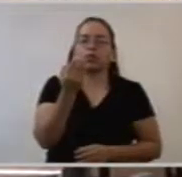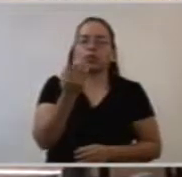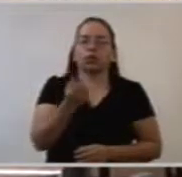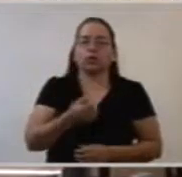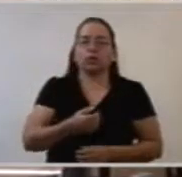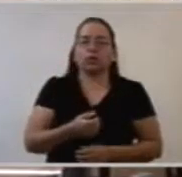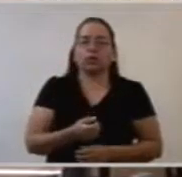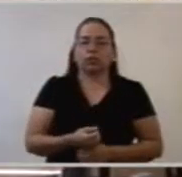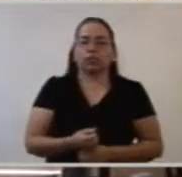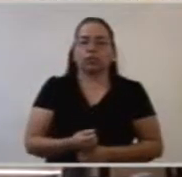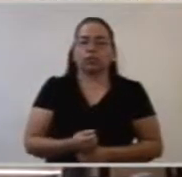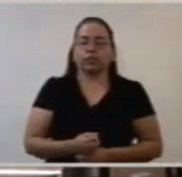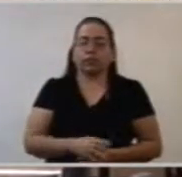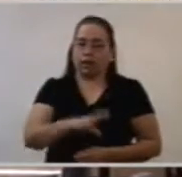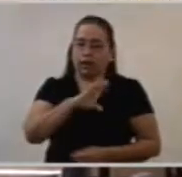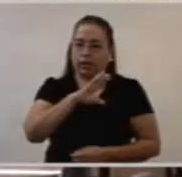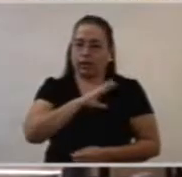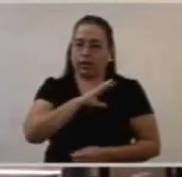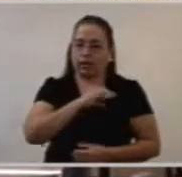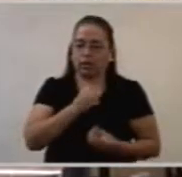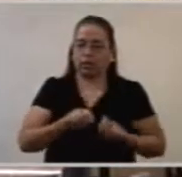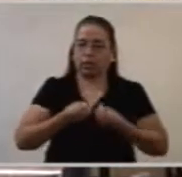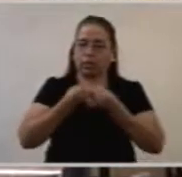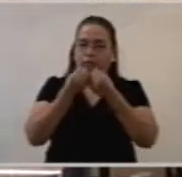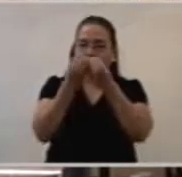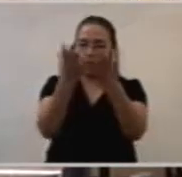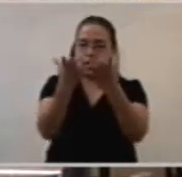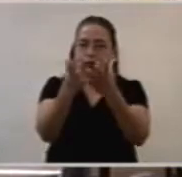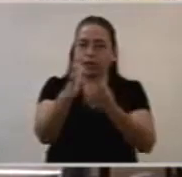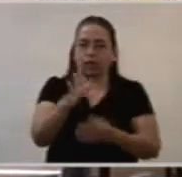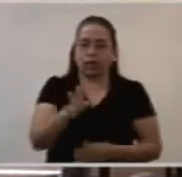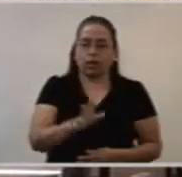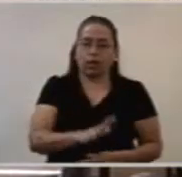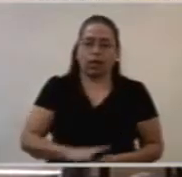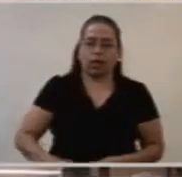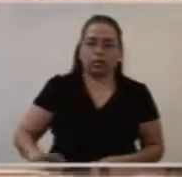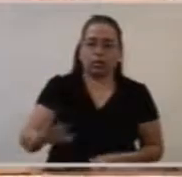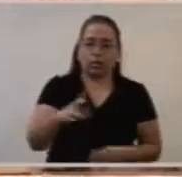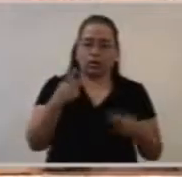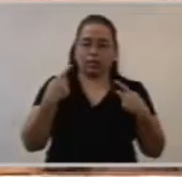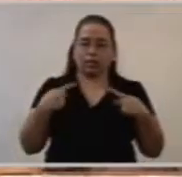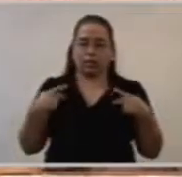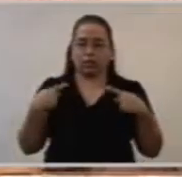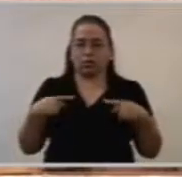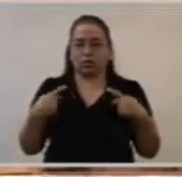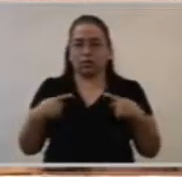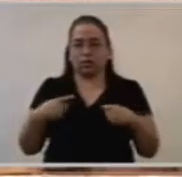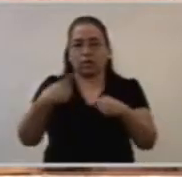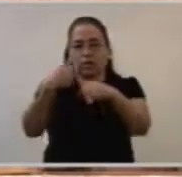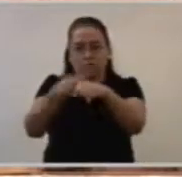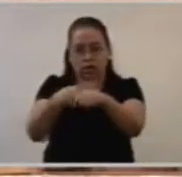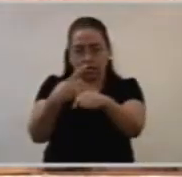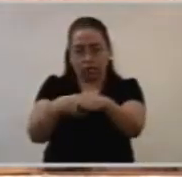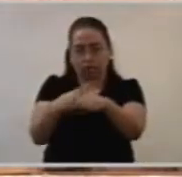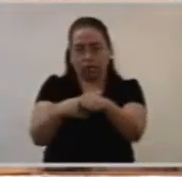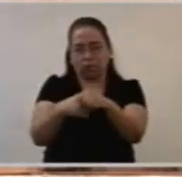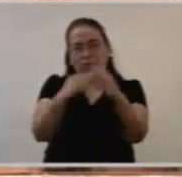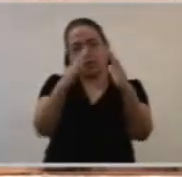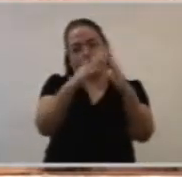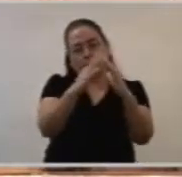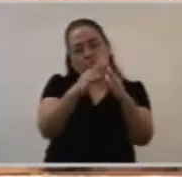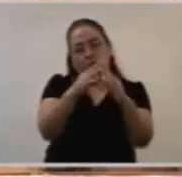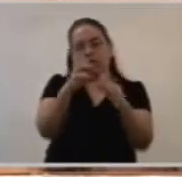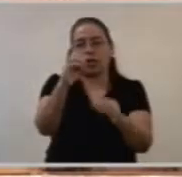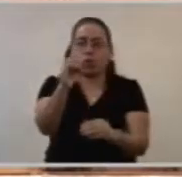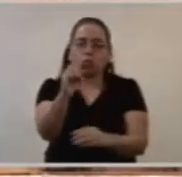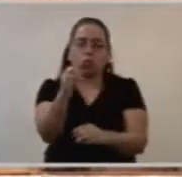nuestro respeto y cariño a todos los enfermos y enfermas que están en sus casas o